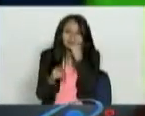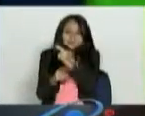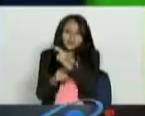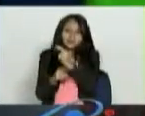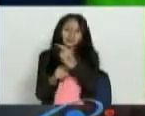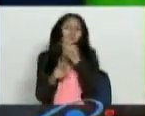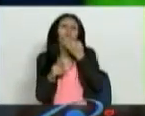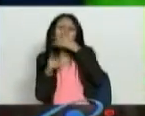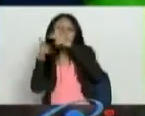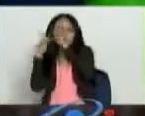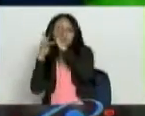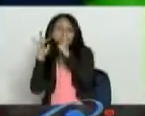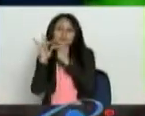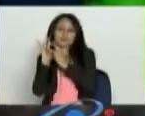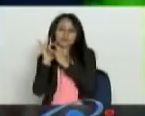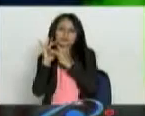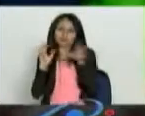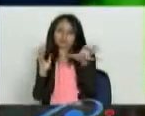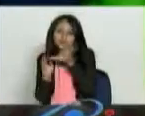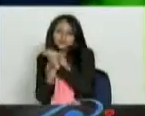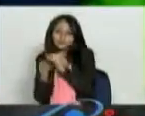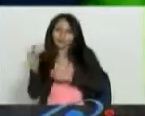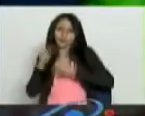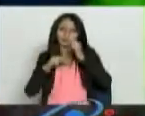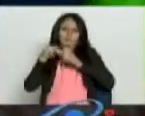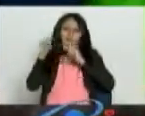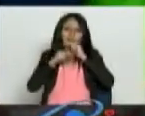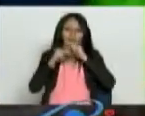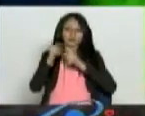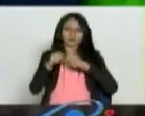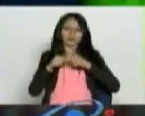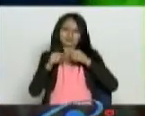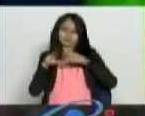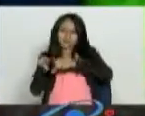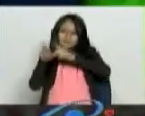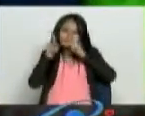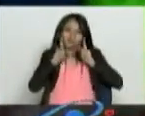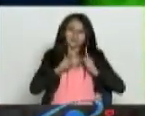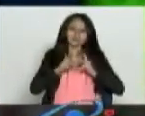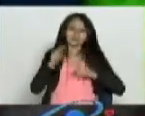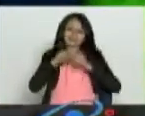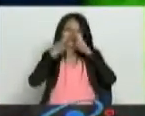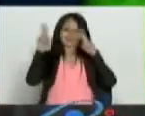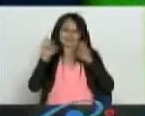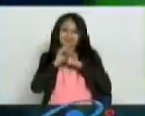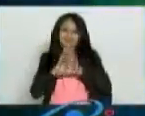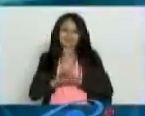mediador de amor, seamos constructores de puentes esta Navidad.